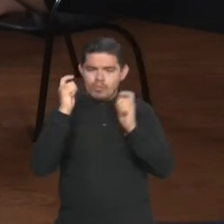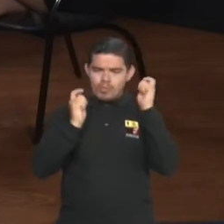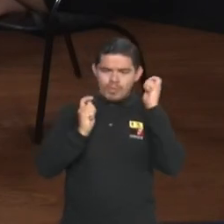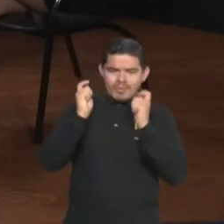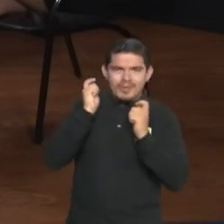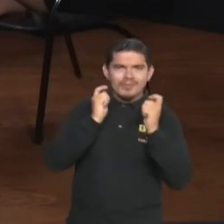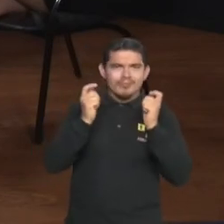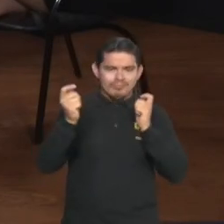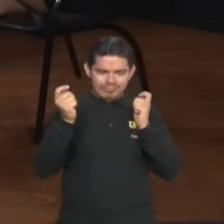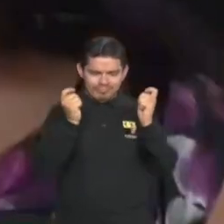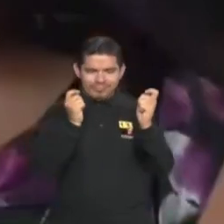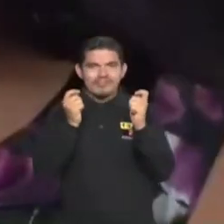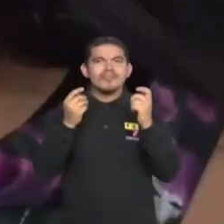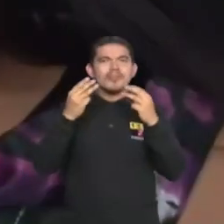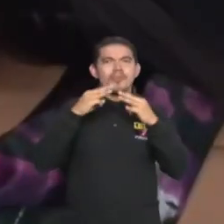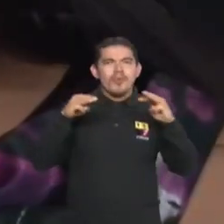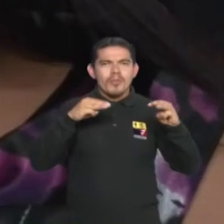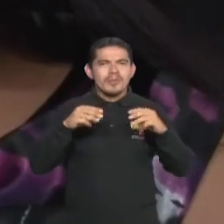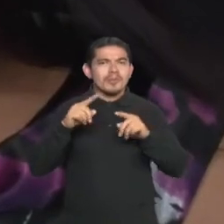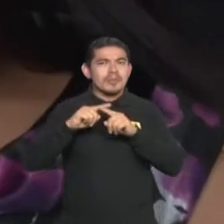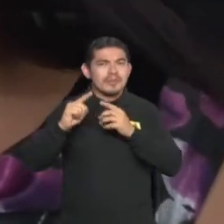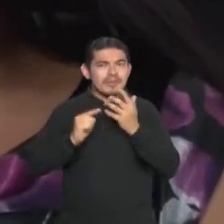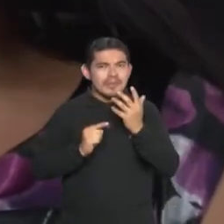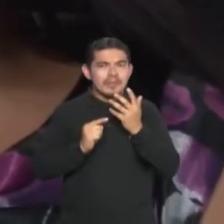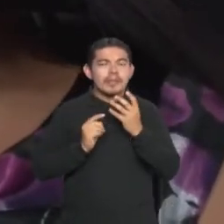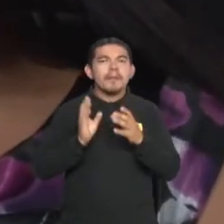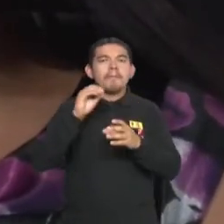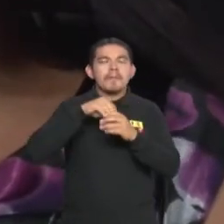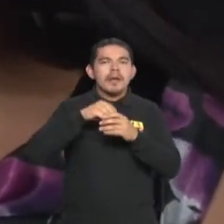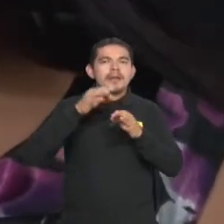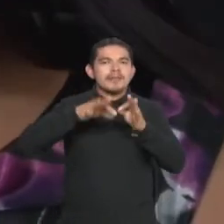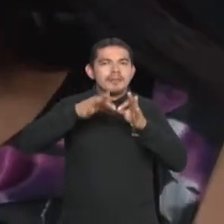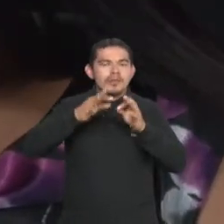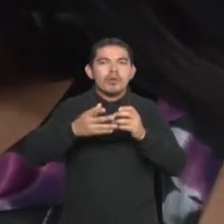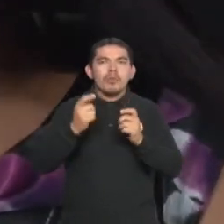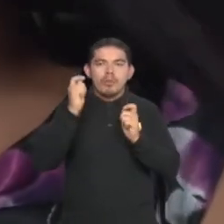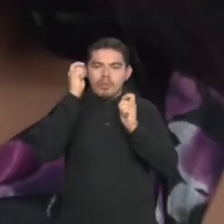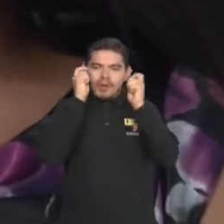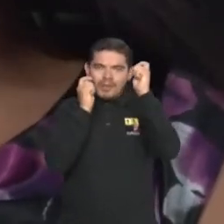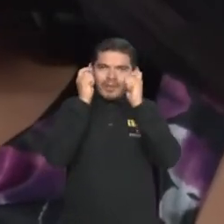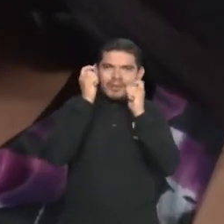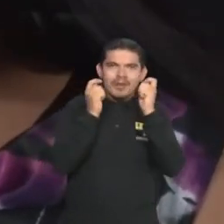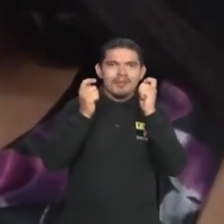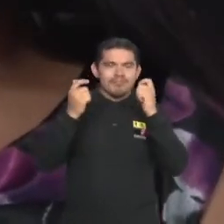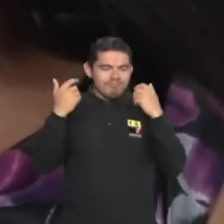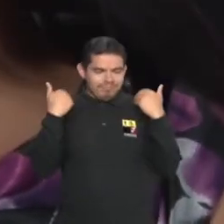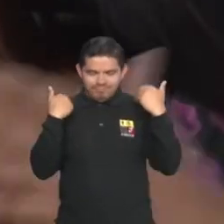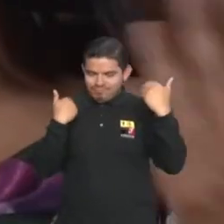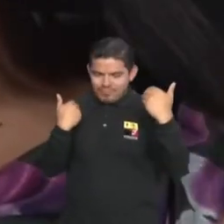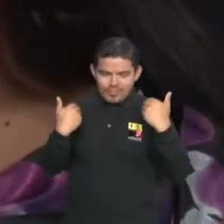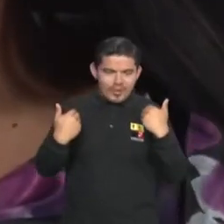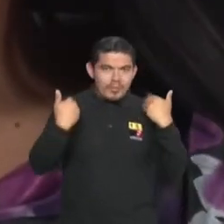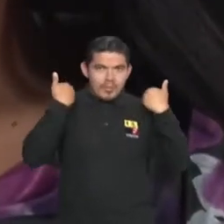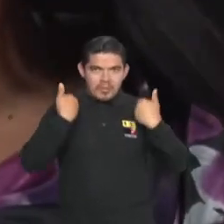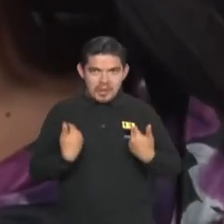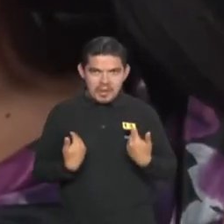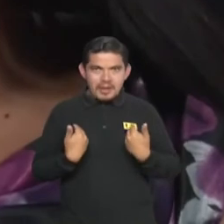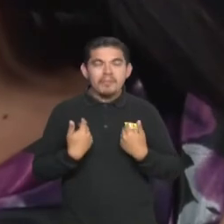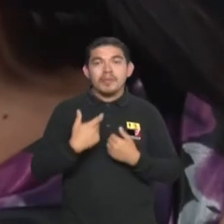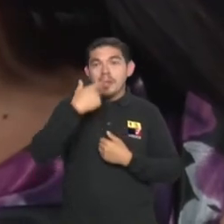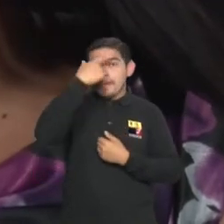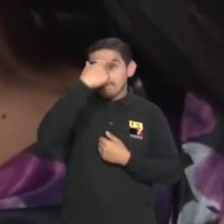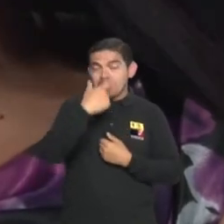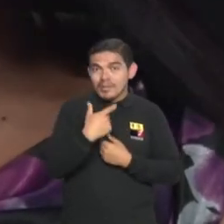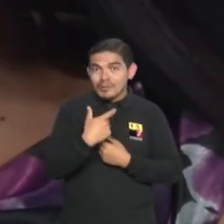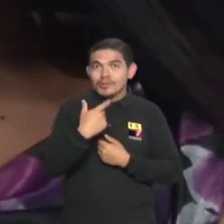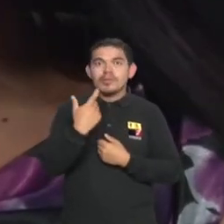elementos que van parte de la interpretación como es la expresión corporal, la expresión facial. Es decir, si la persona que